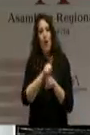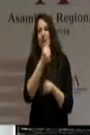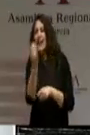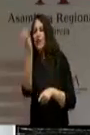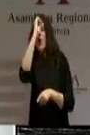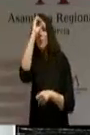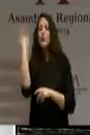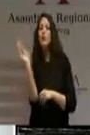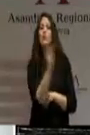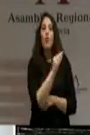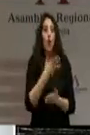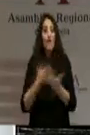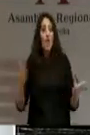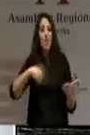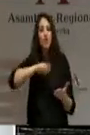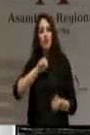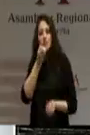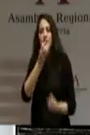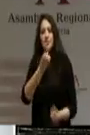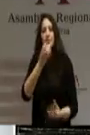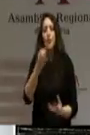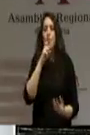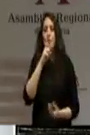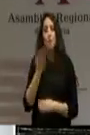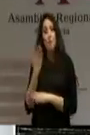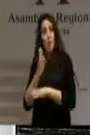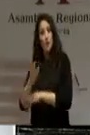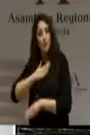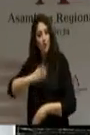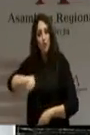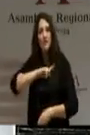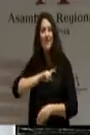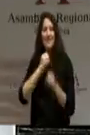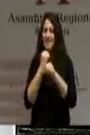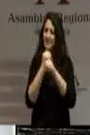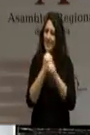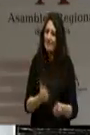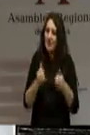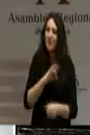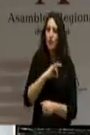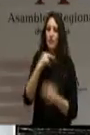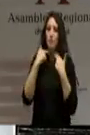decimos. Piensen de verdad un poco en nuestras propuestas. Trabajen un poco más, señores diputados.